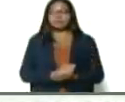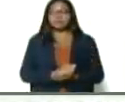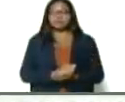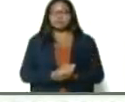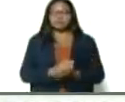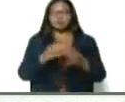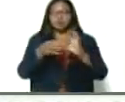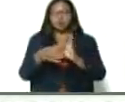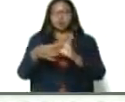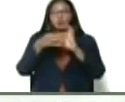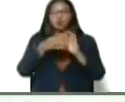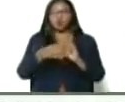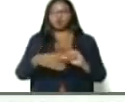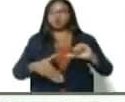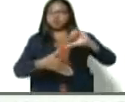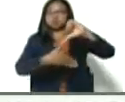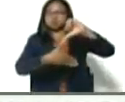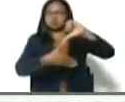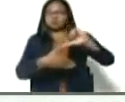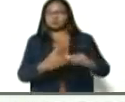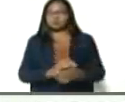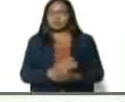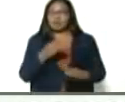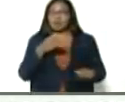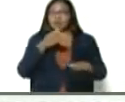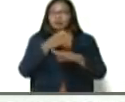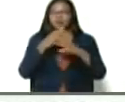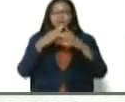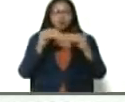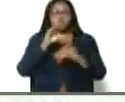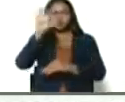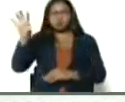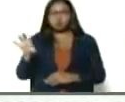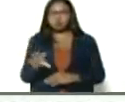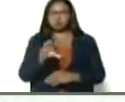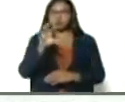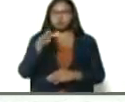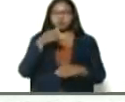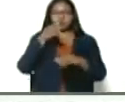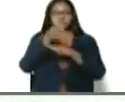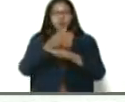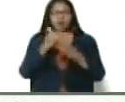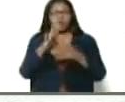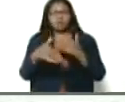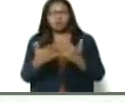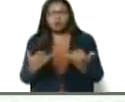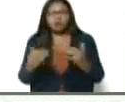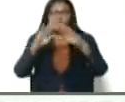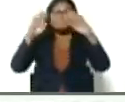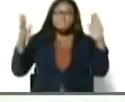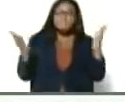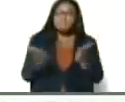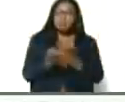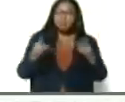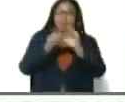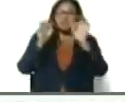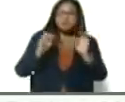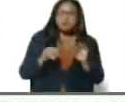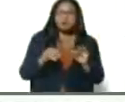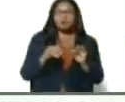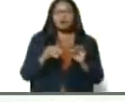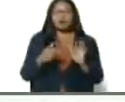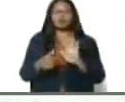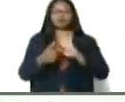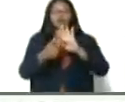la Unión de Naciones Suramericanas, se fue por todos los países de Sudamérica y se fue por el mundo a pregonar